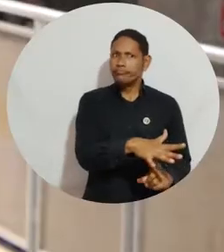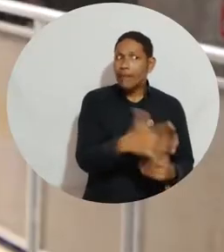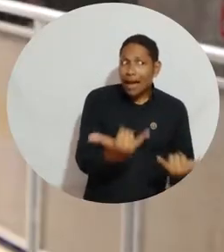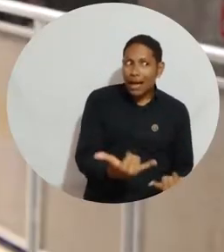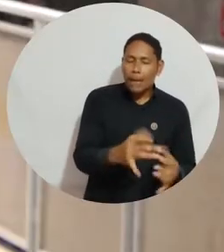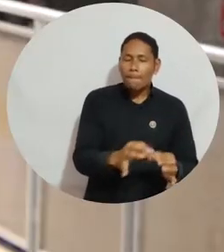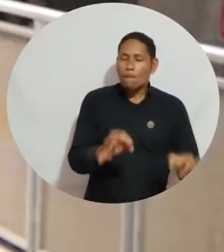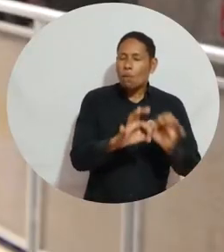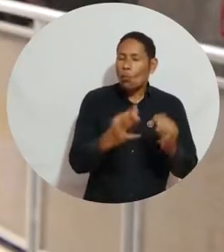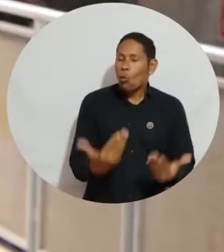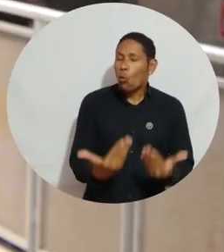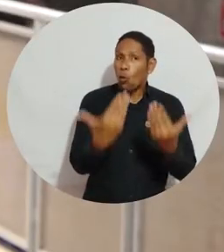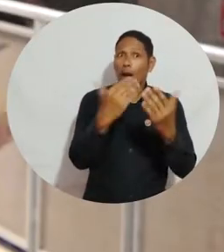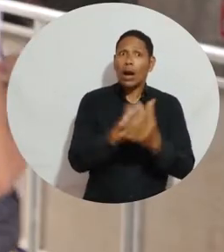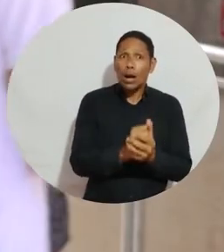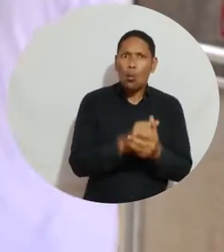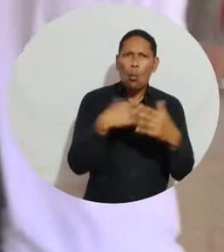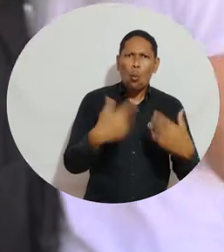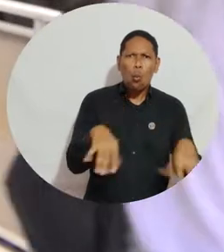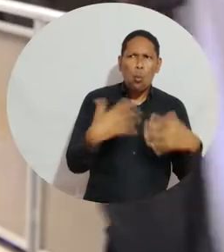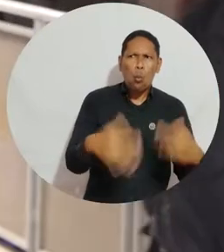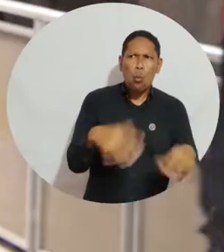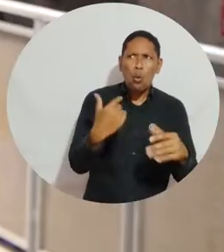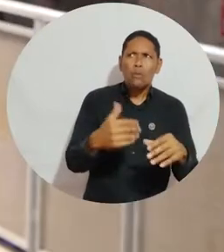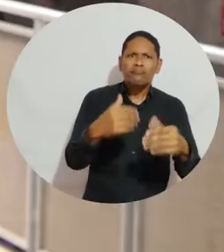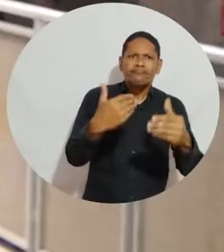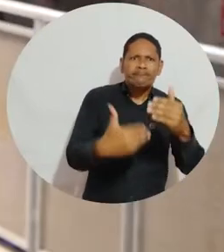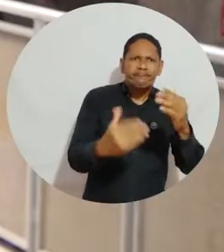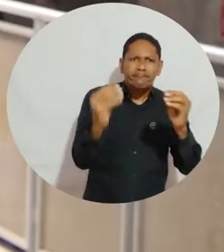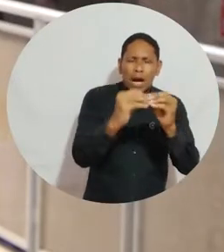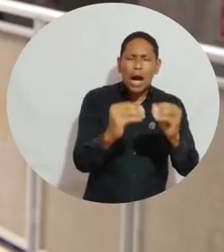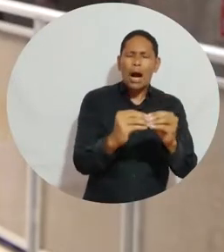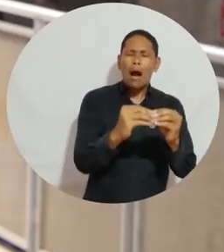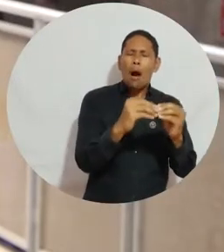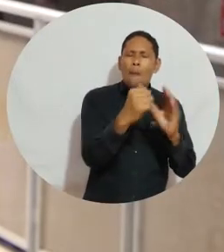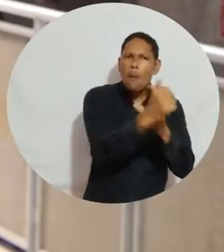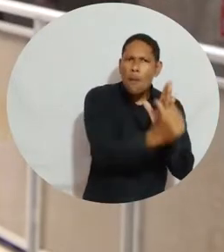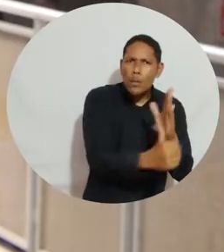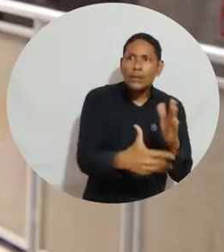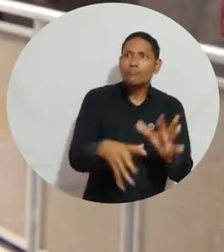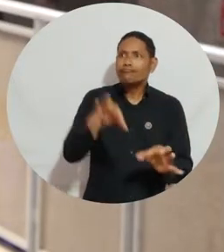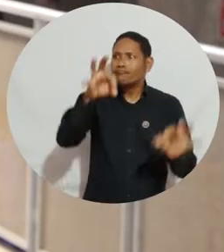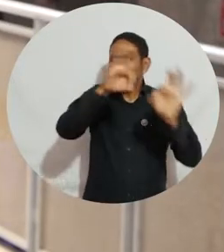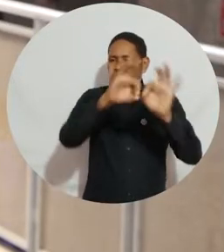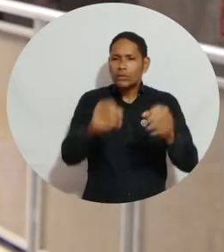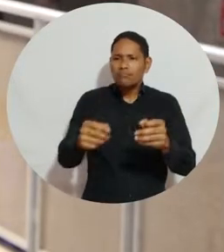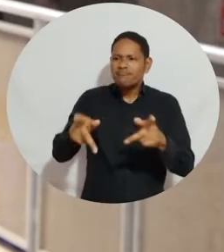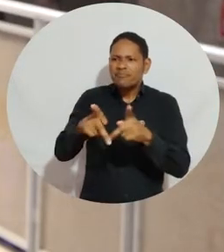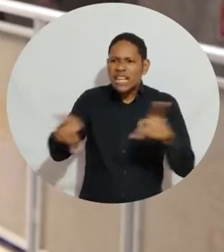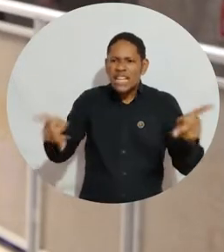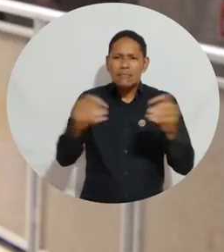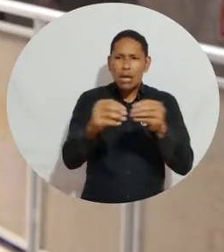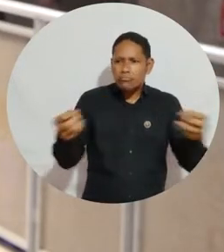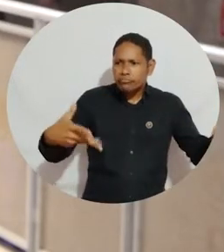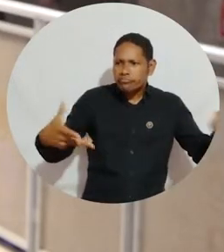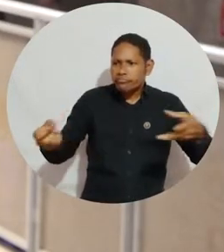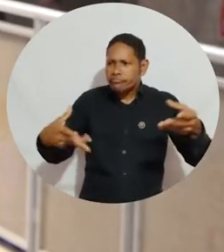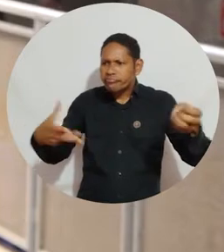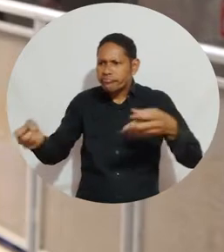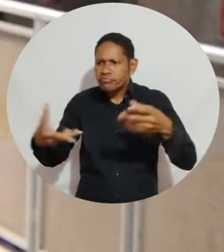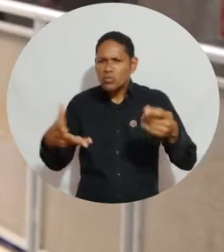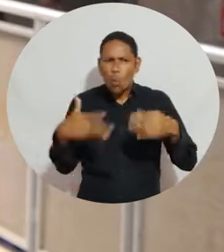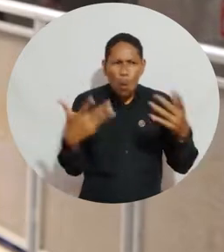parecido muy buenos, ya que siempre está la asistencia de muchas personas y así se puede lograr que